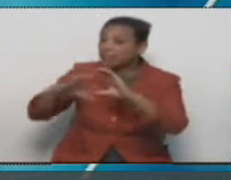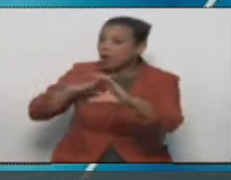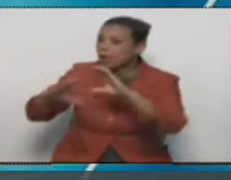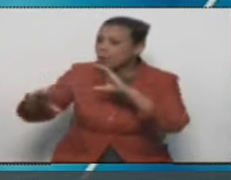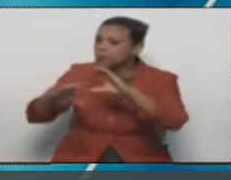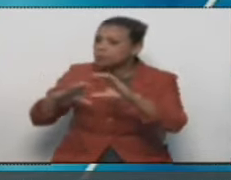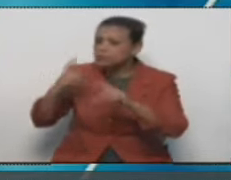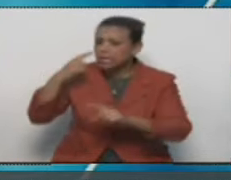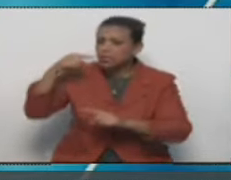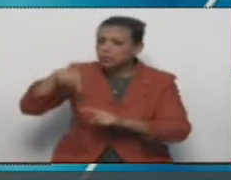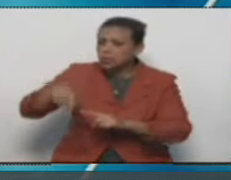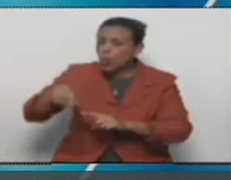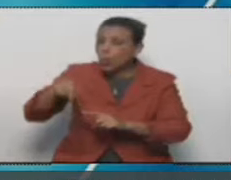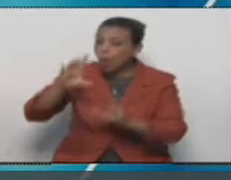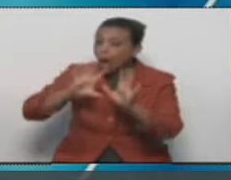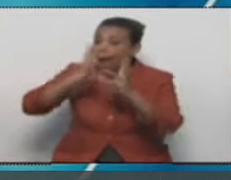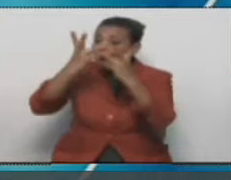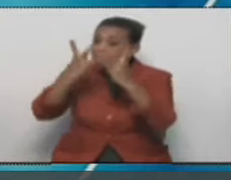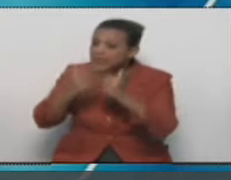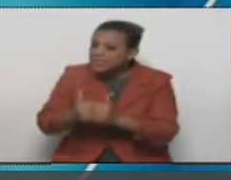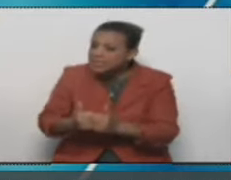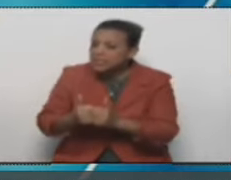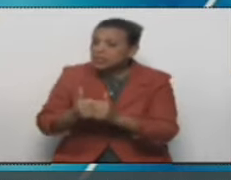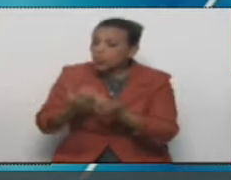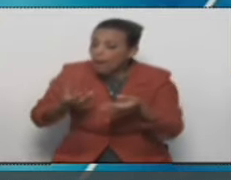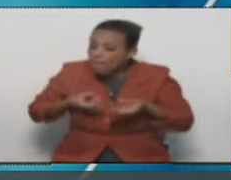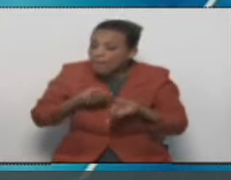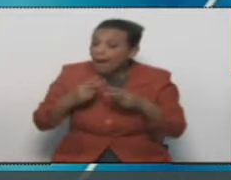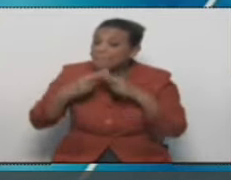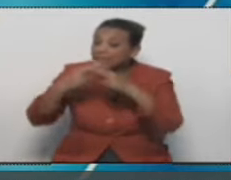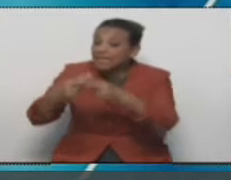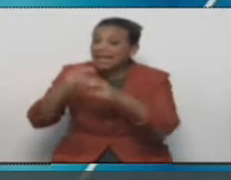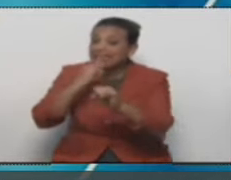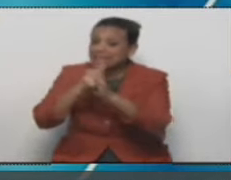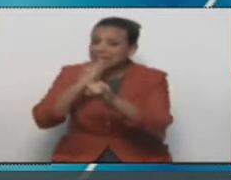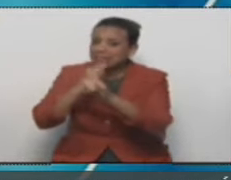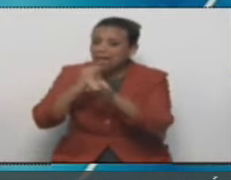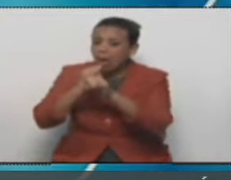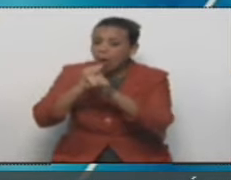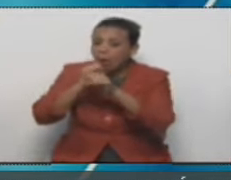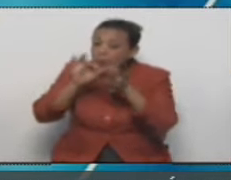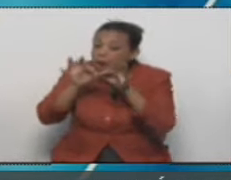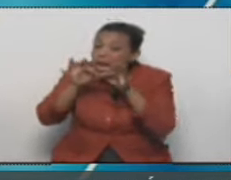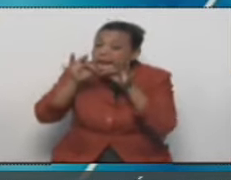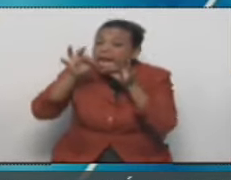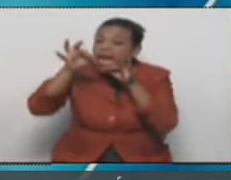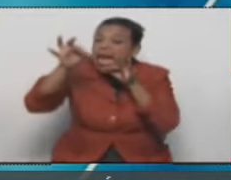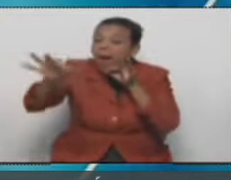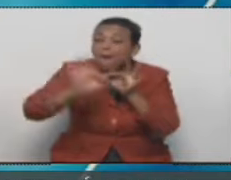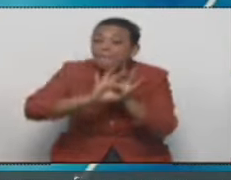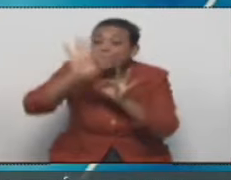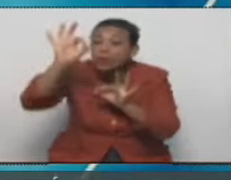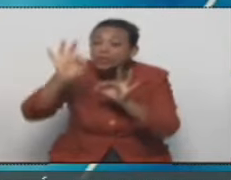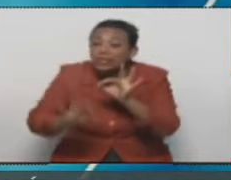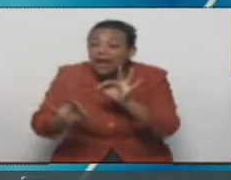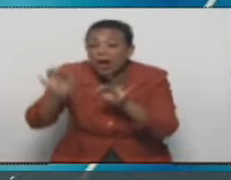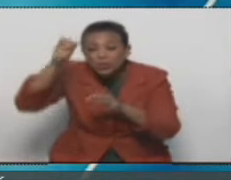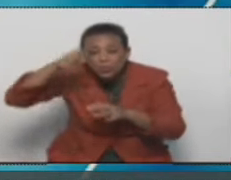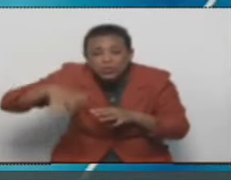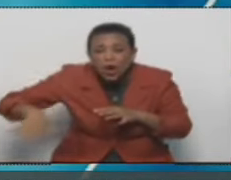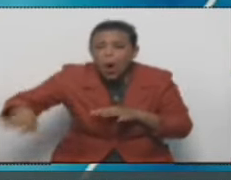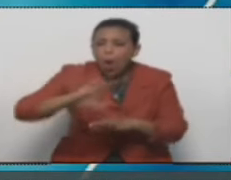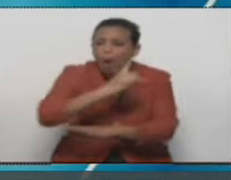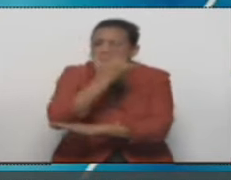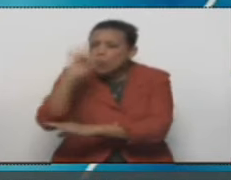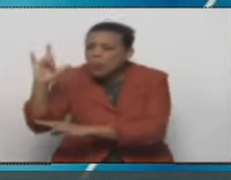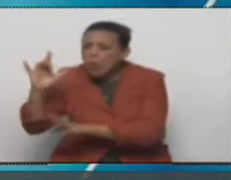tener la habilitación para prestar el servicio de Internet para que lleguen aún a ese poco porcentaje que tenemos de zonas oscuras. O sea que